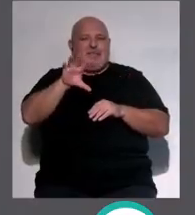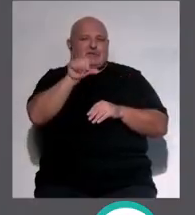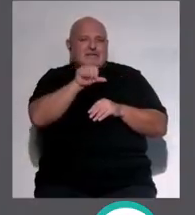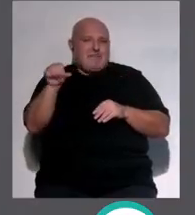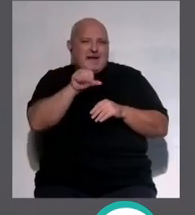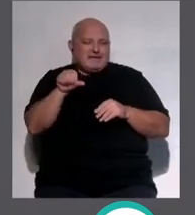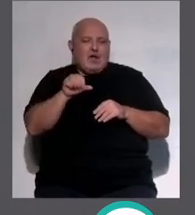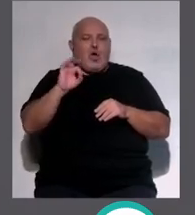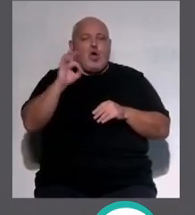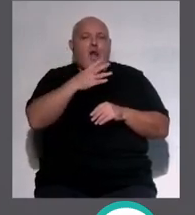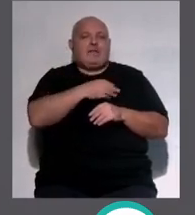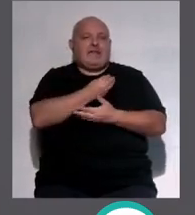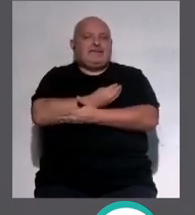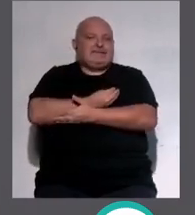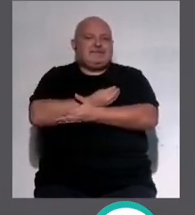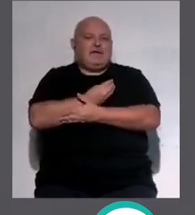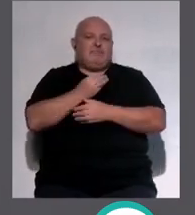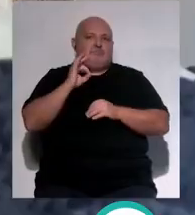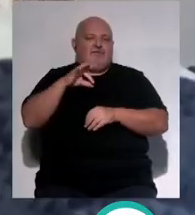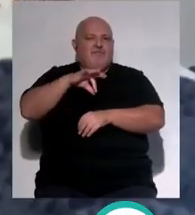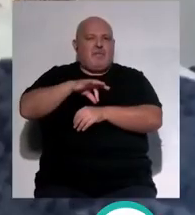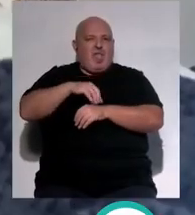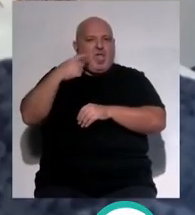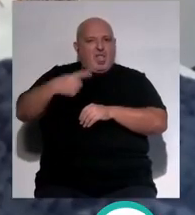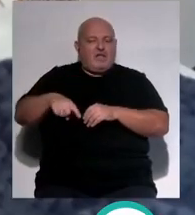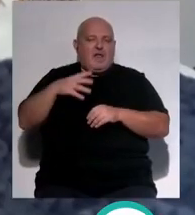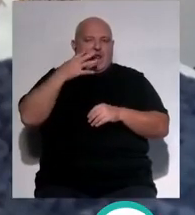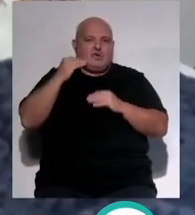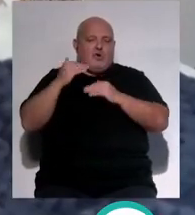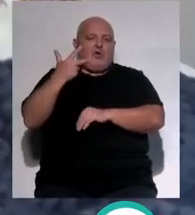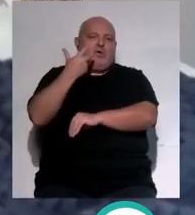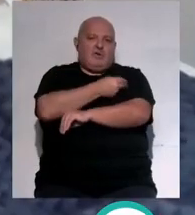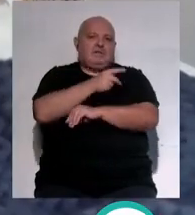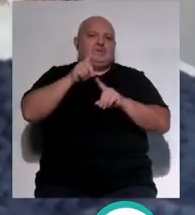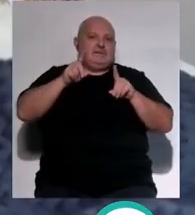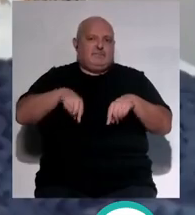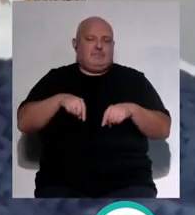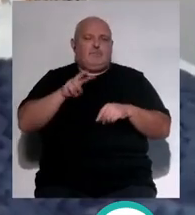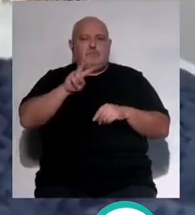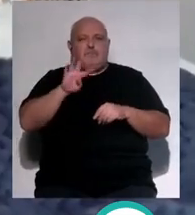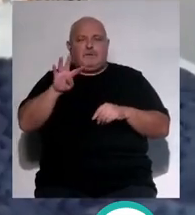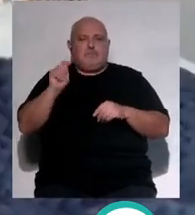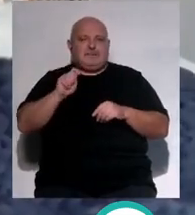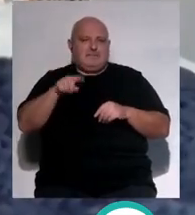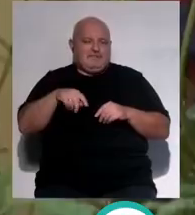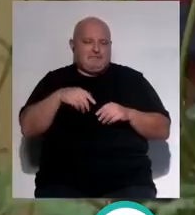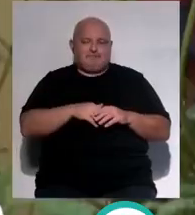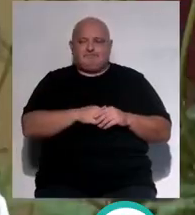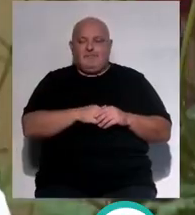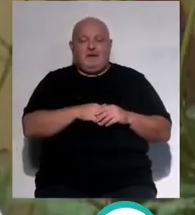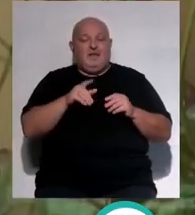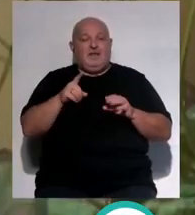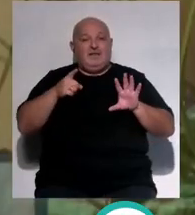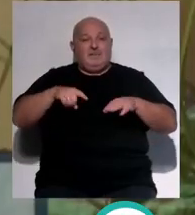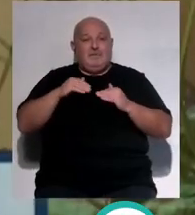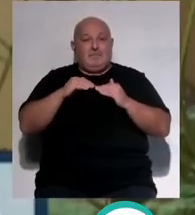así como otros lactantes con patologías crónicas de muy alto riesgo, que tengan hasta 24 meses. Para los menores